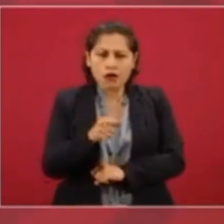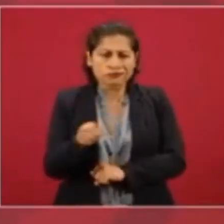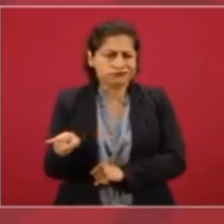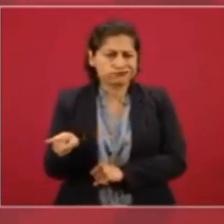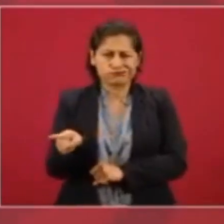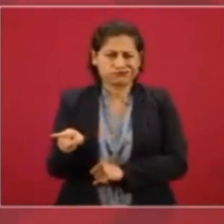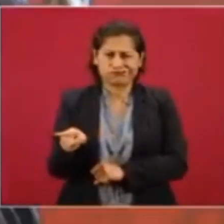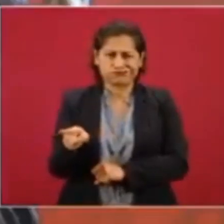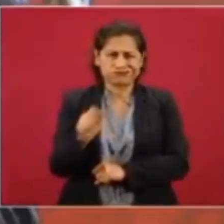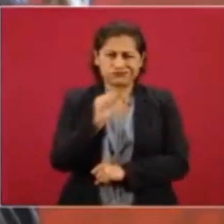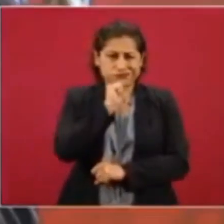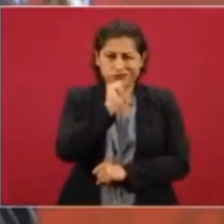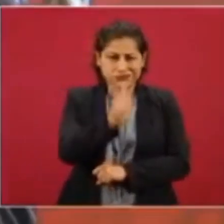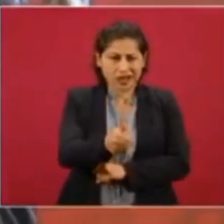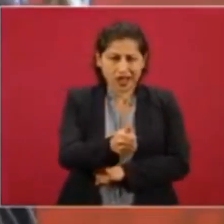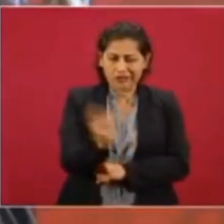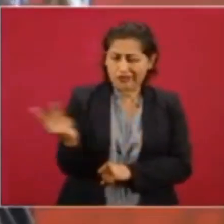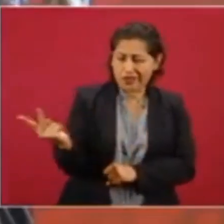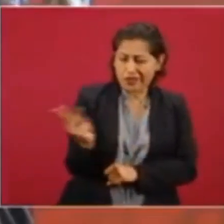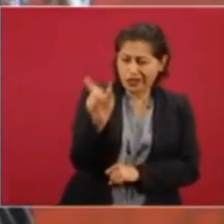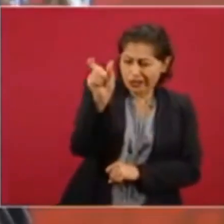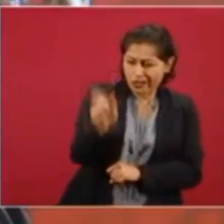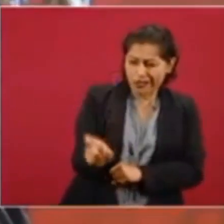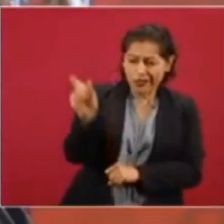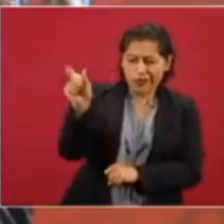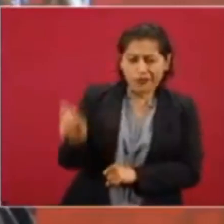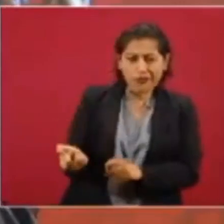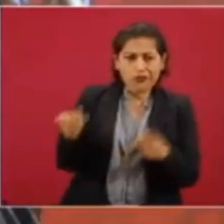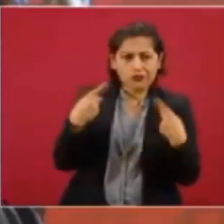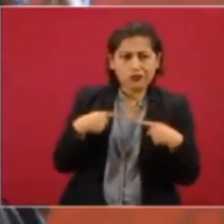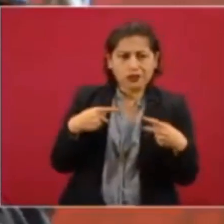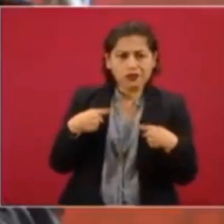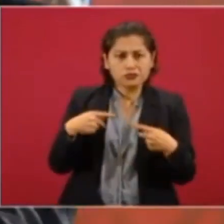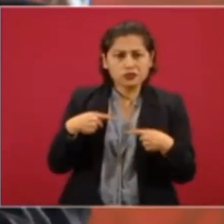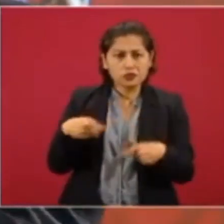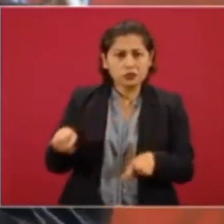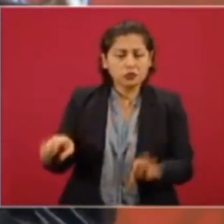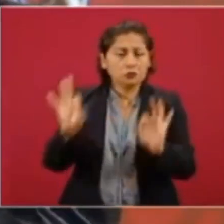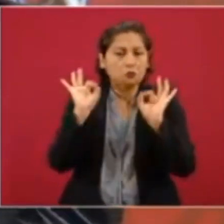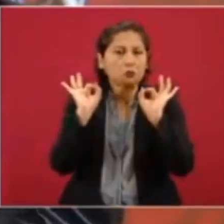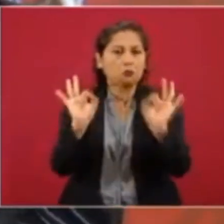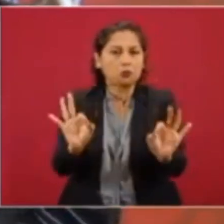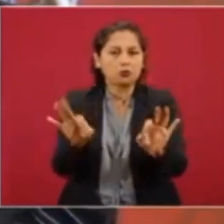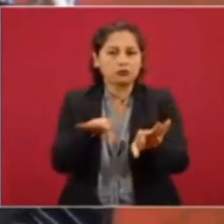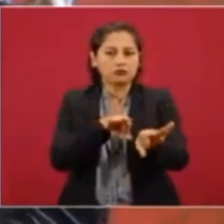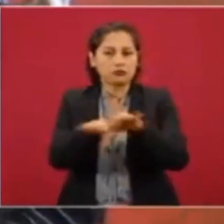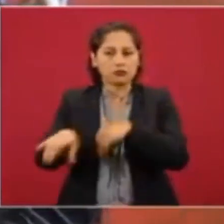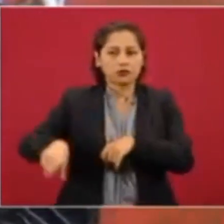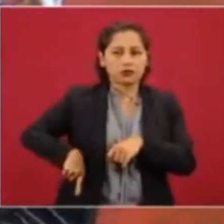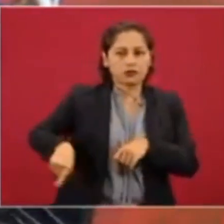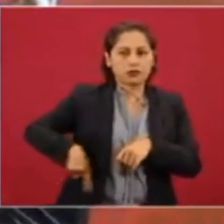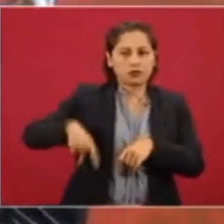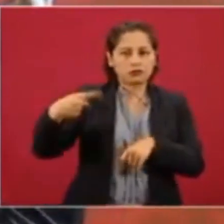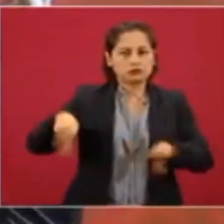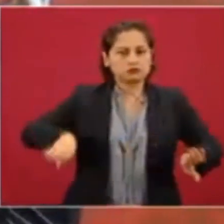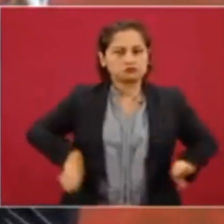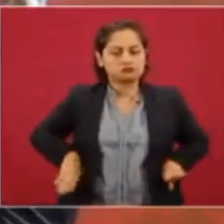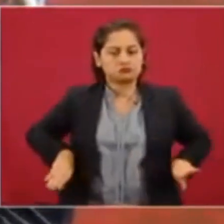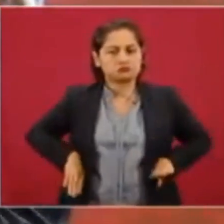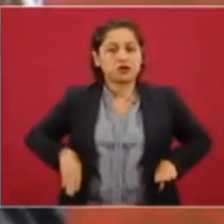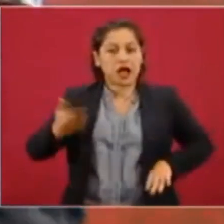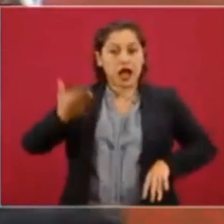persona. Son funcionarios, servidores públicos con otras características muy distintas